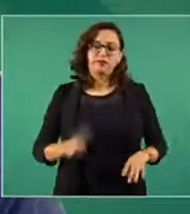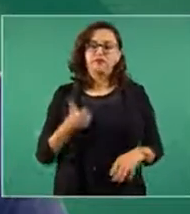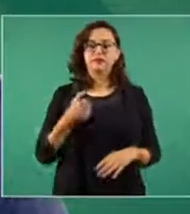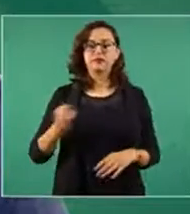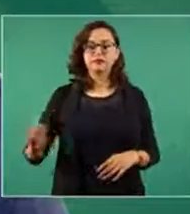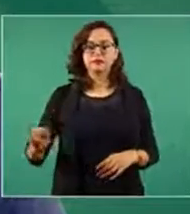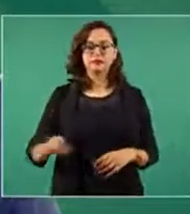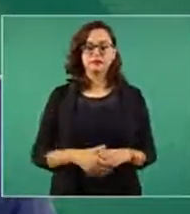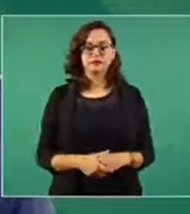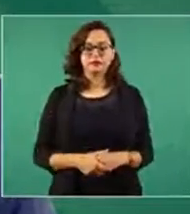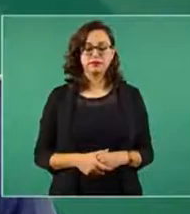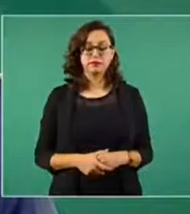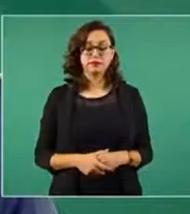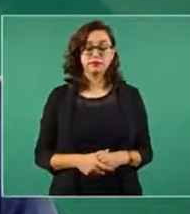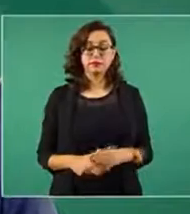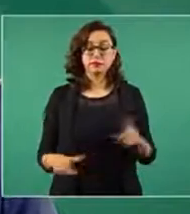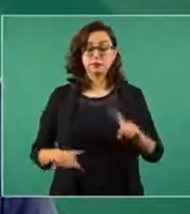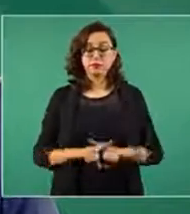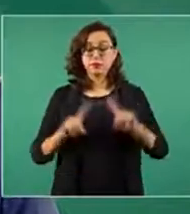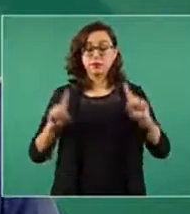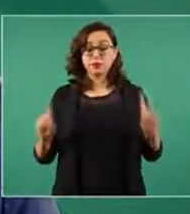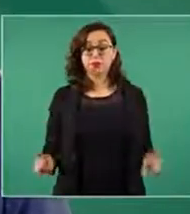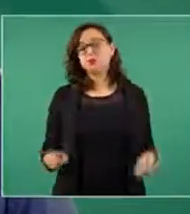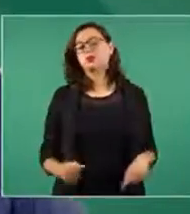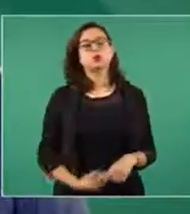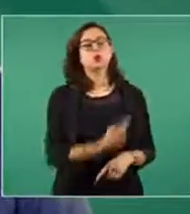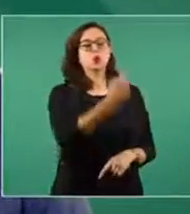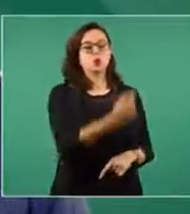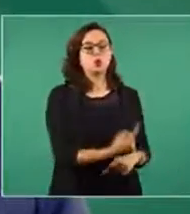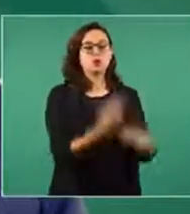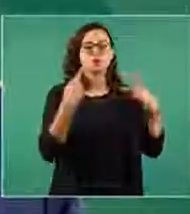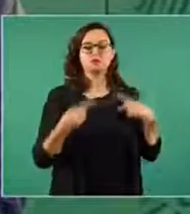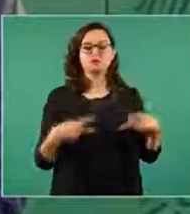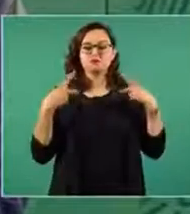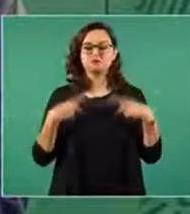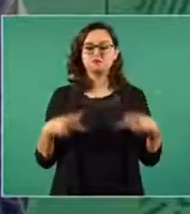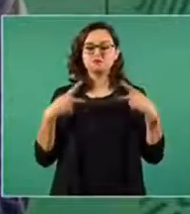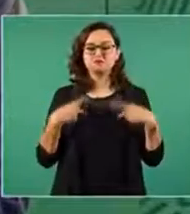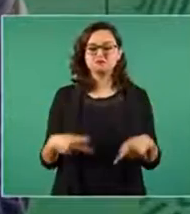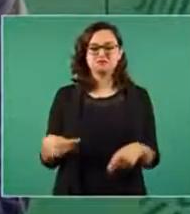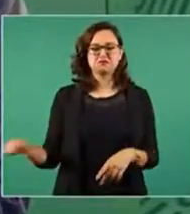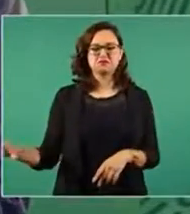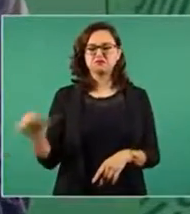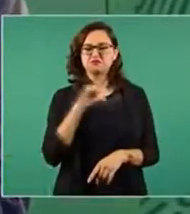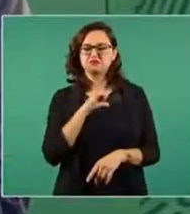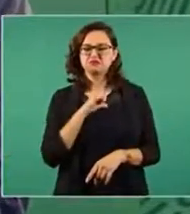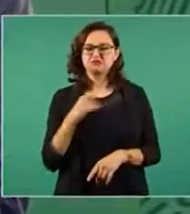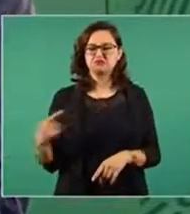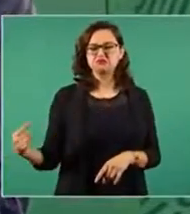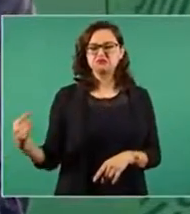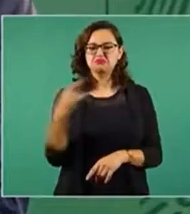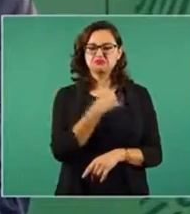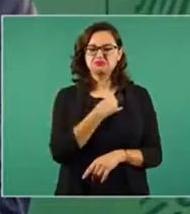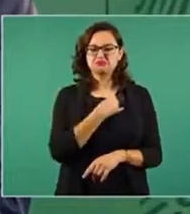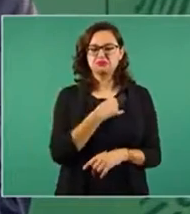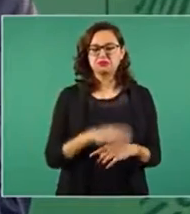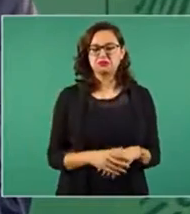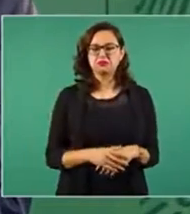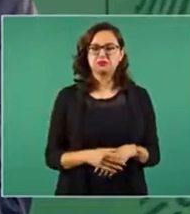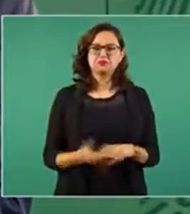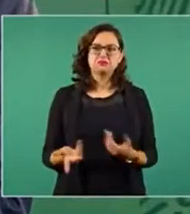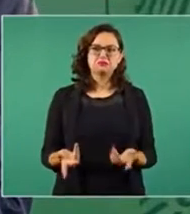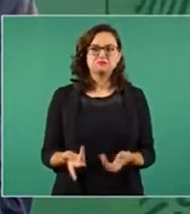Un aspiracionista va a vacunarse y llega enojado.